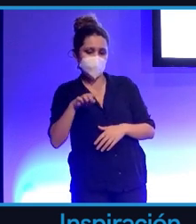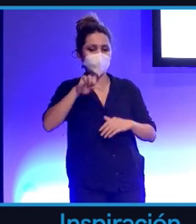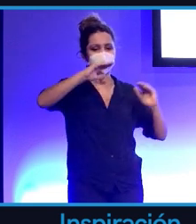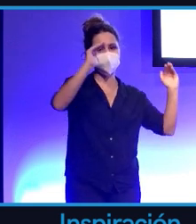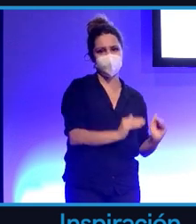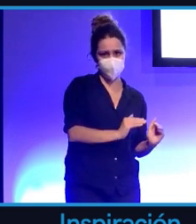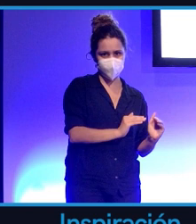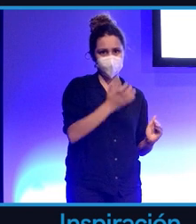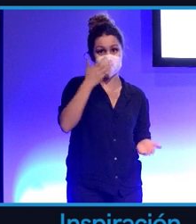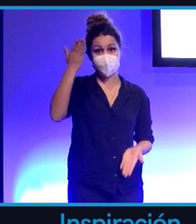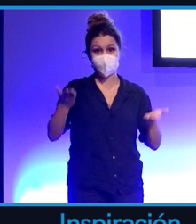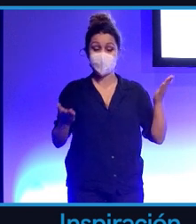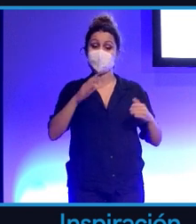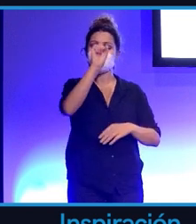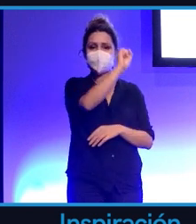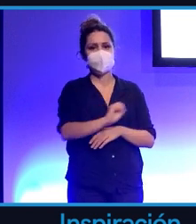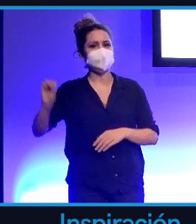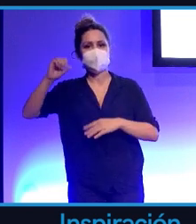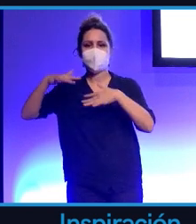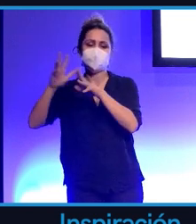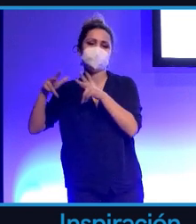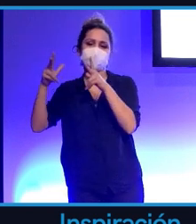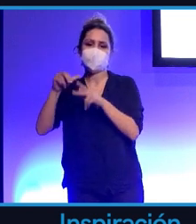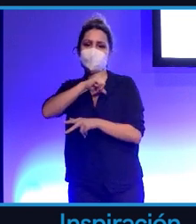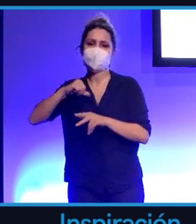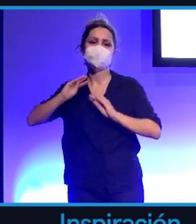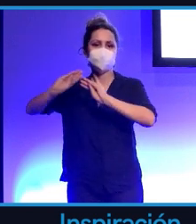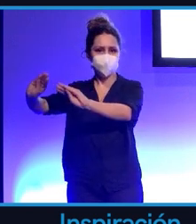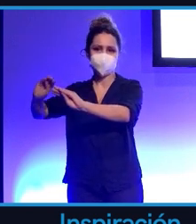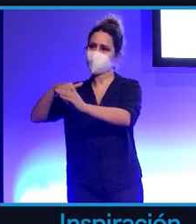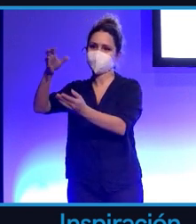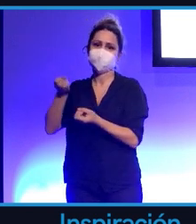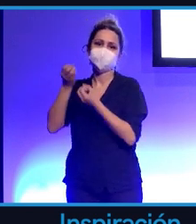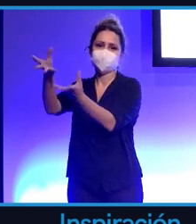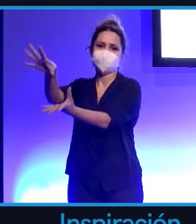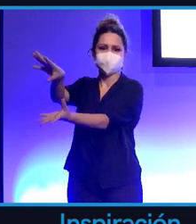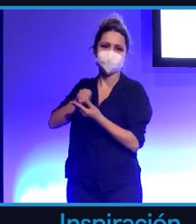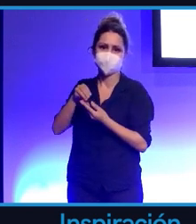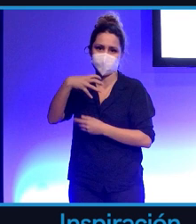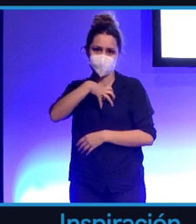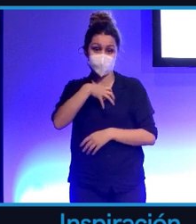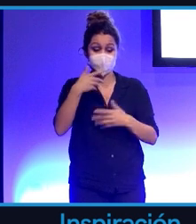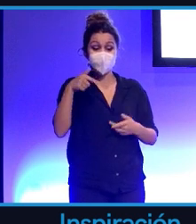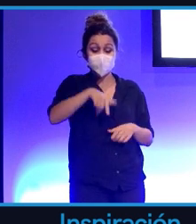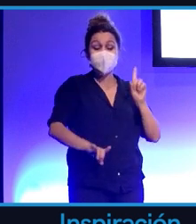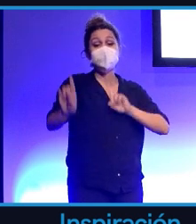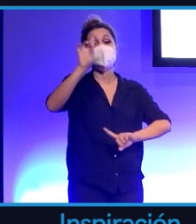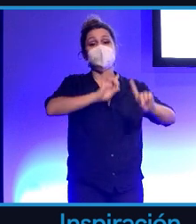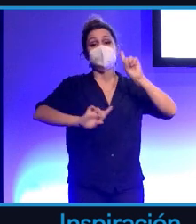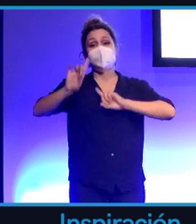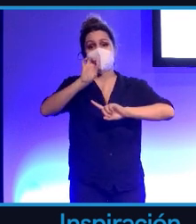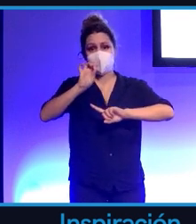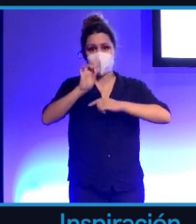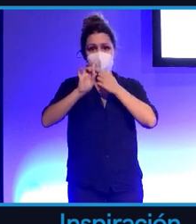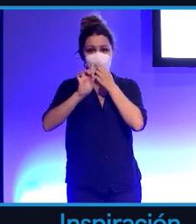menor medida. Y Asia tiene otras redes sociales propias. Entonces, esto es un problema, es un